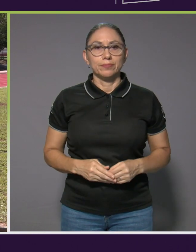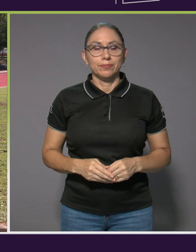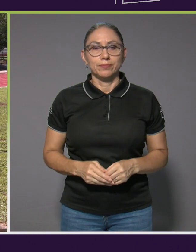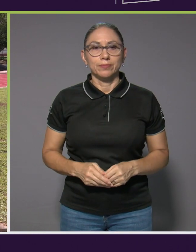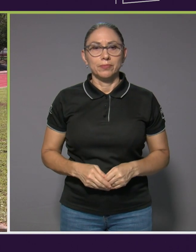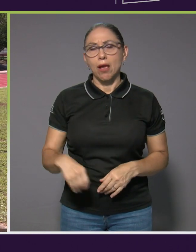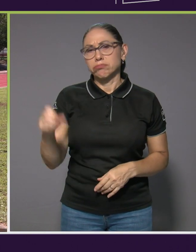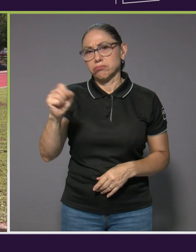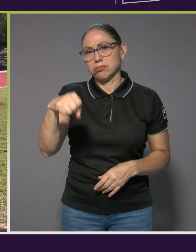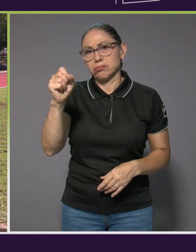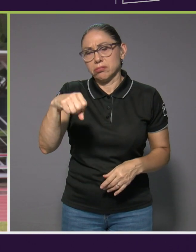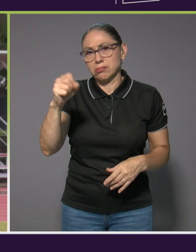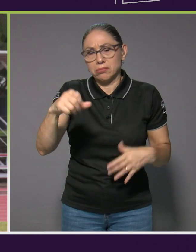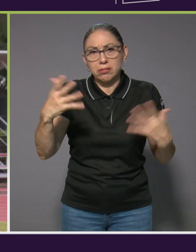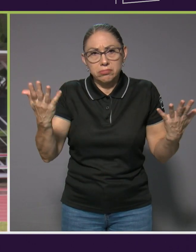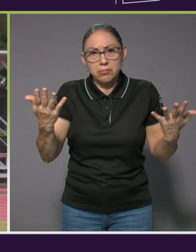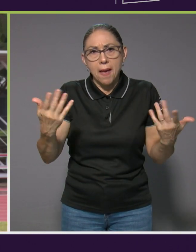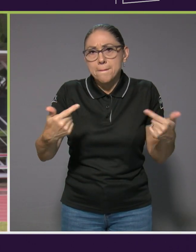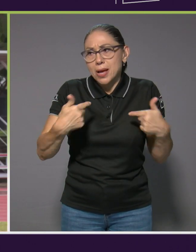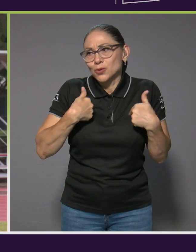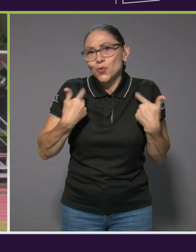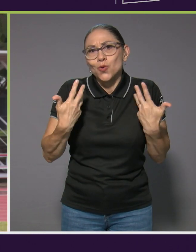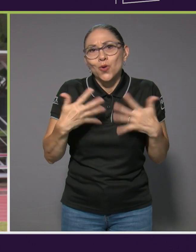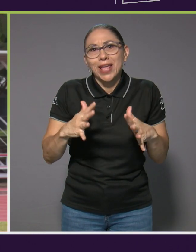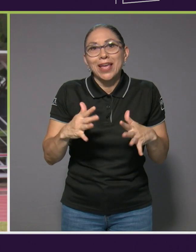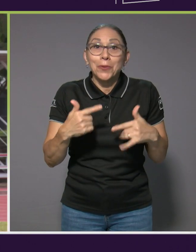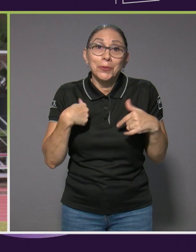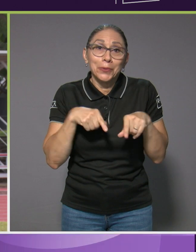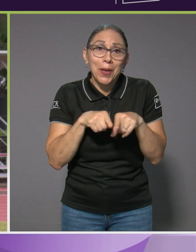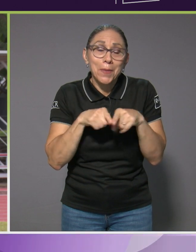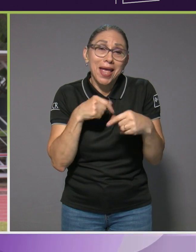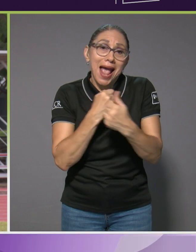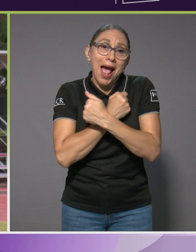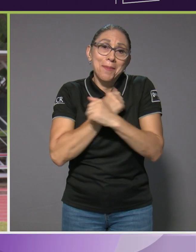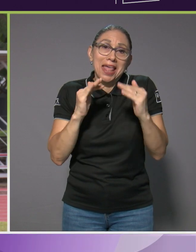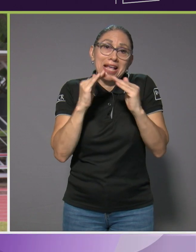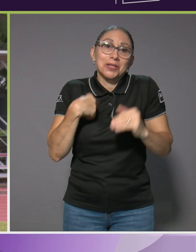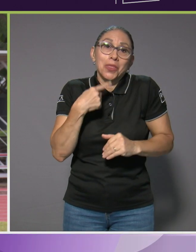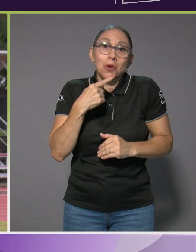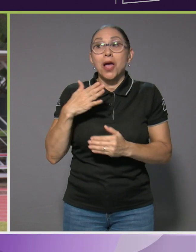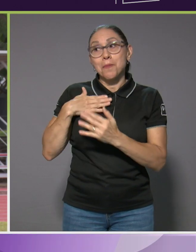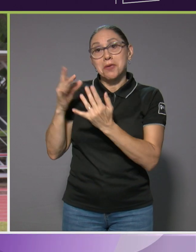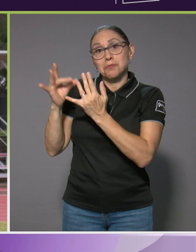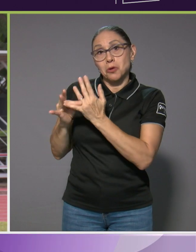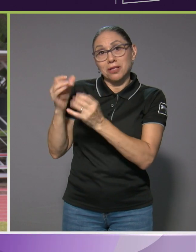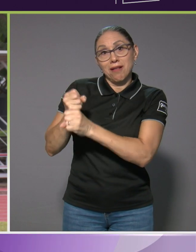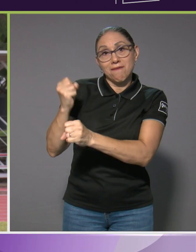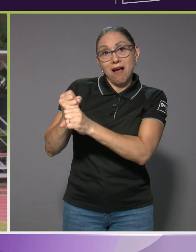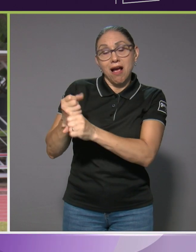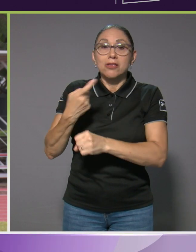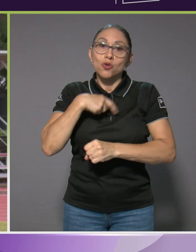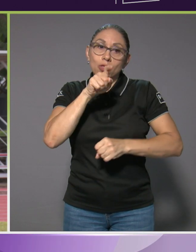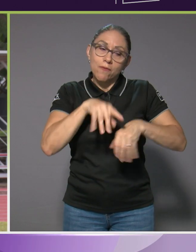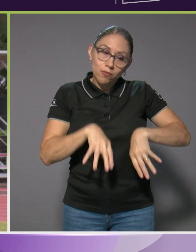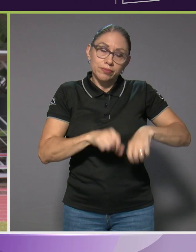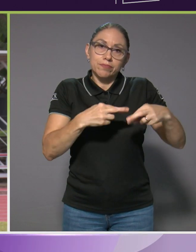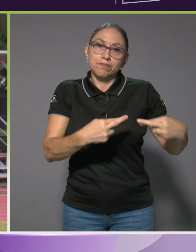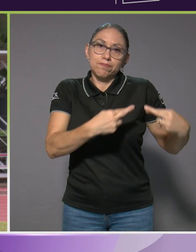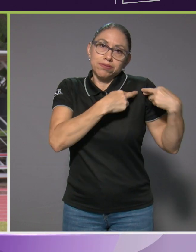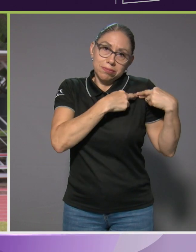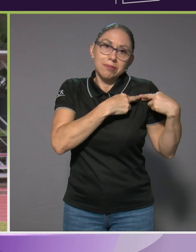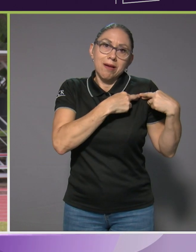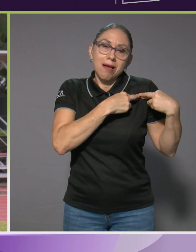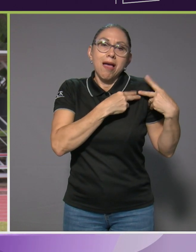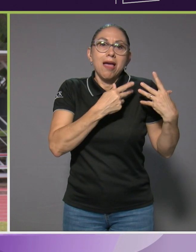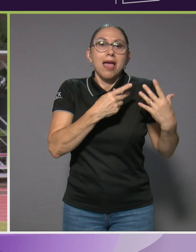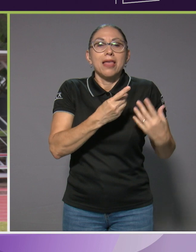Sí, claro, claro, más uno que es, como dice una dama de casa. Yo sigo, mi esposa trabaja y yo tengo que encargarme de la madrugada,